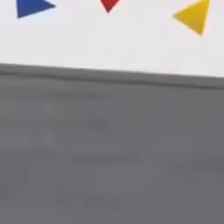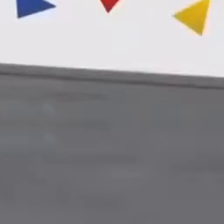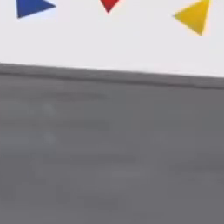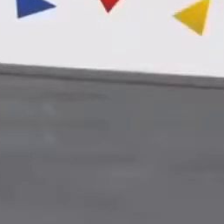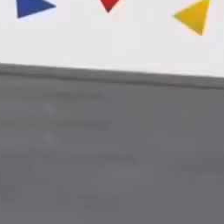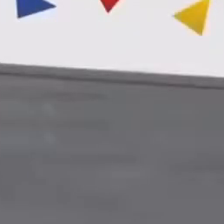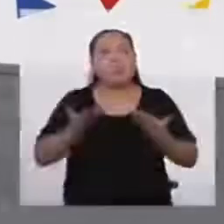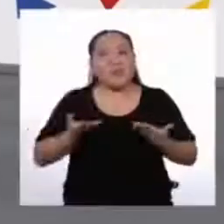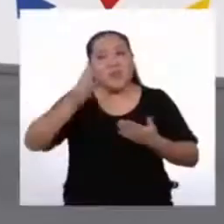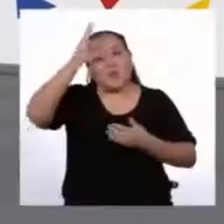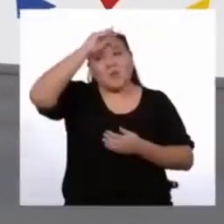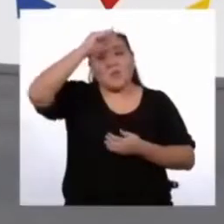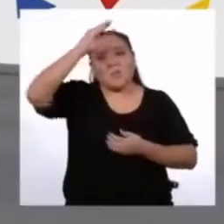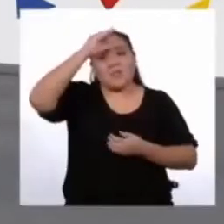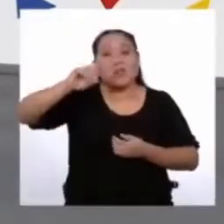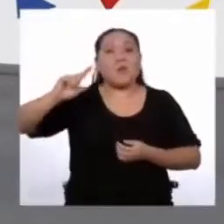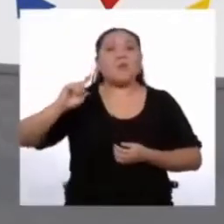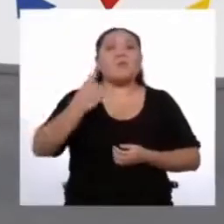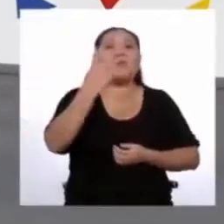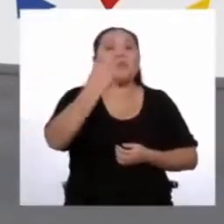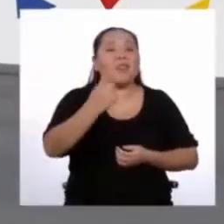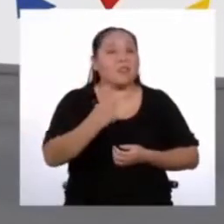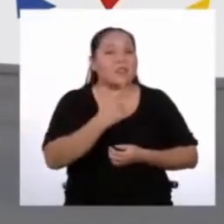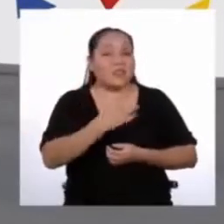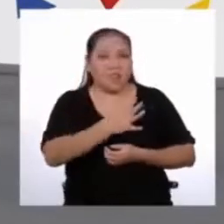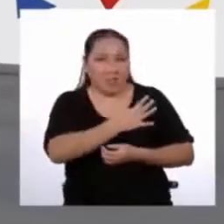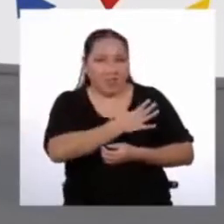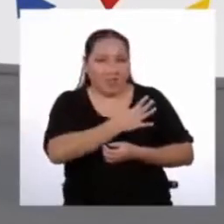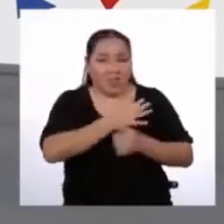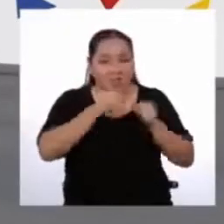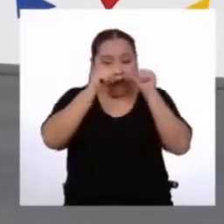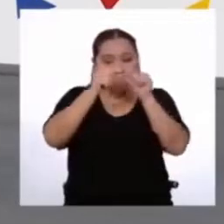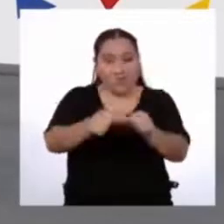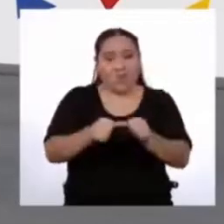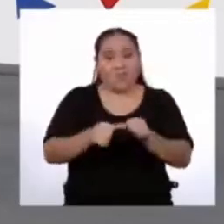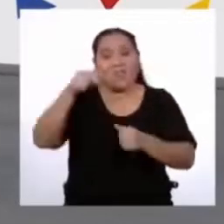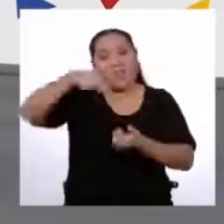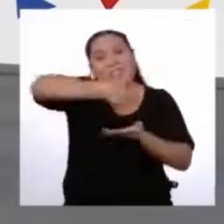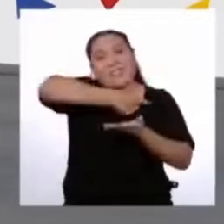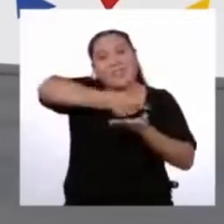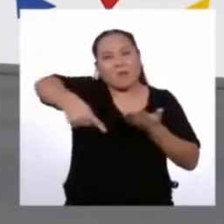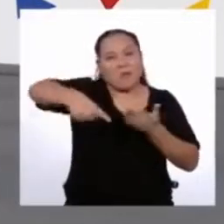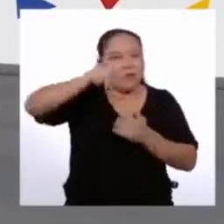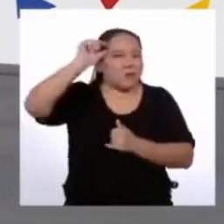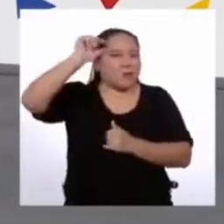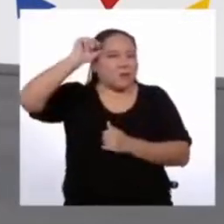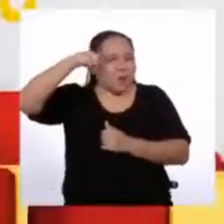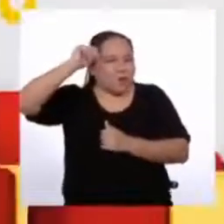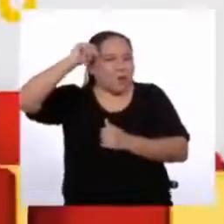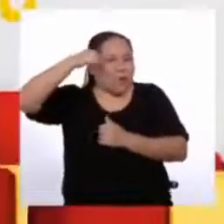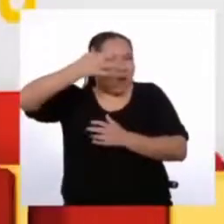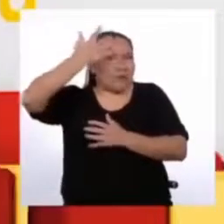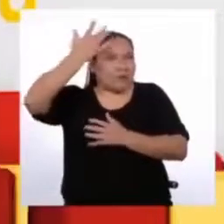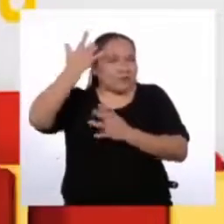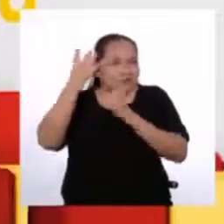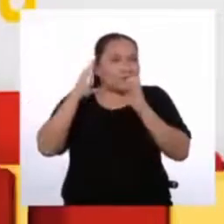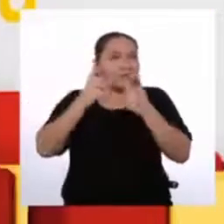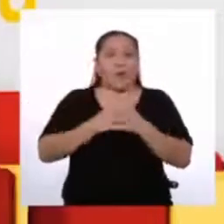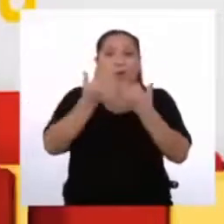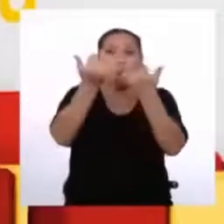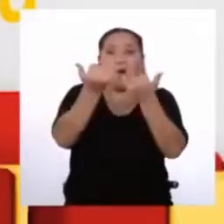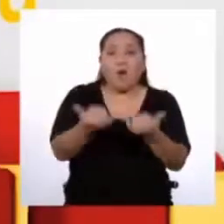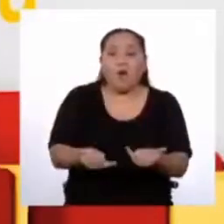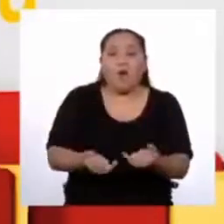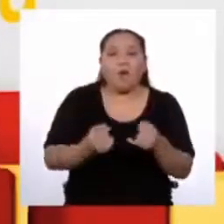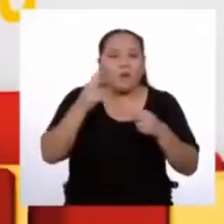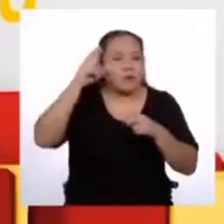Bienvenidos chicas y chicos de Primero de Secundaria Continuamos con nuestra semana de repaso El día de hoy